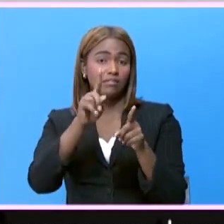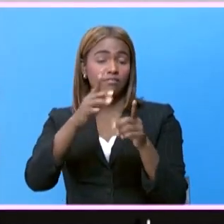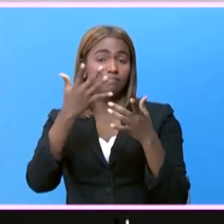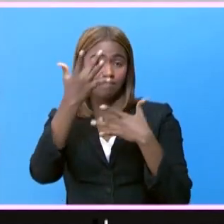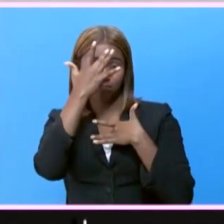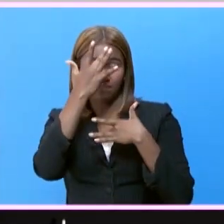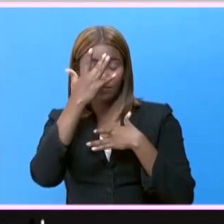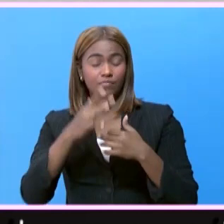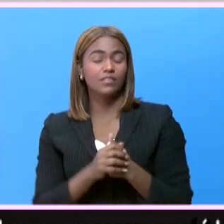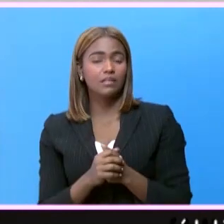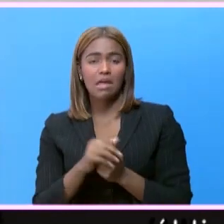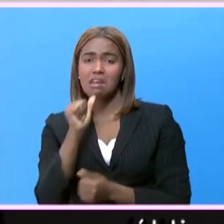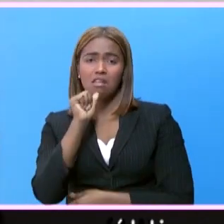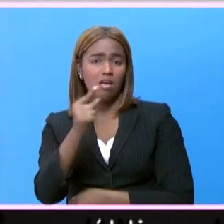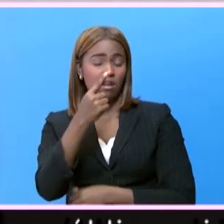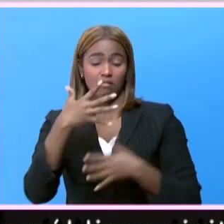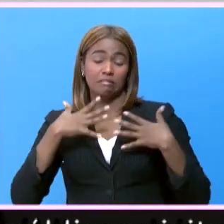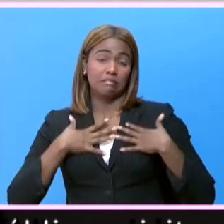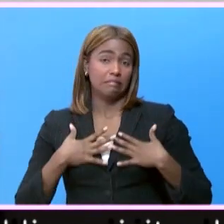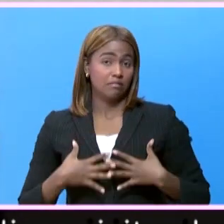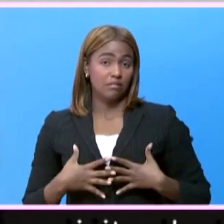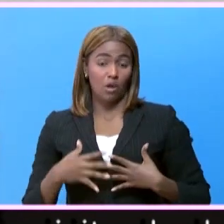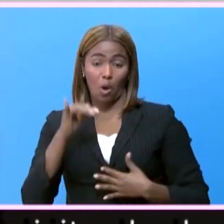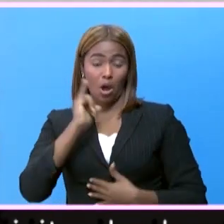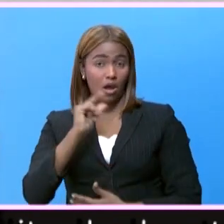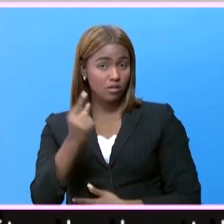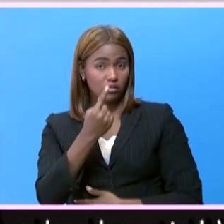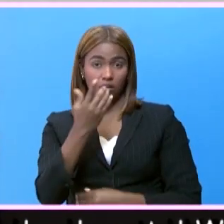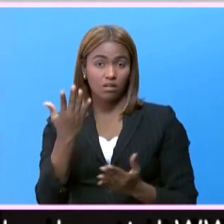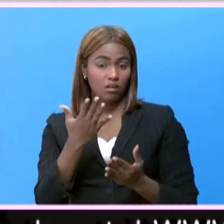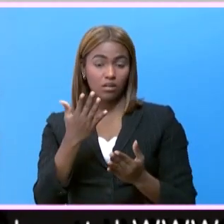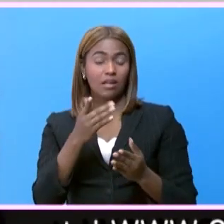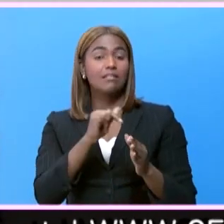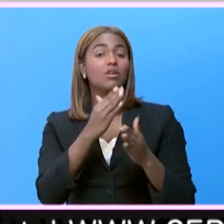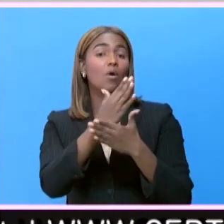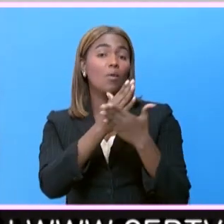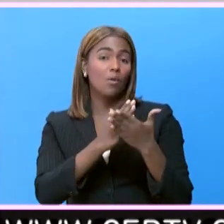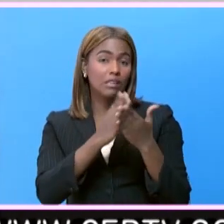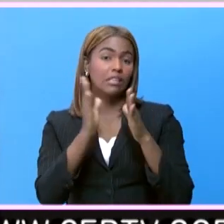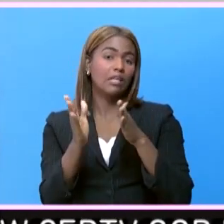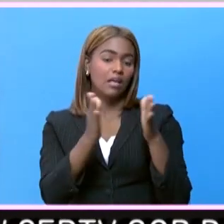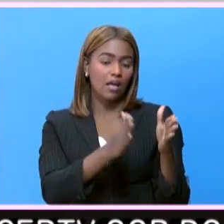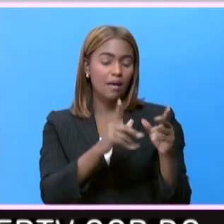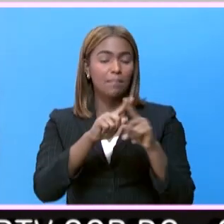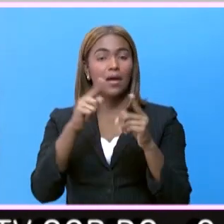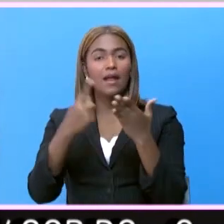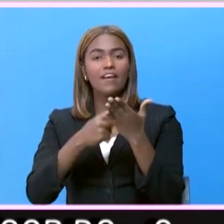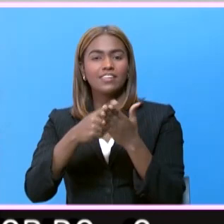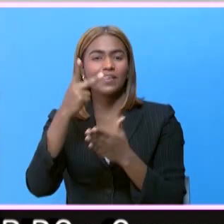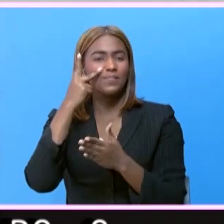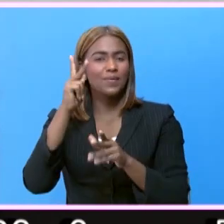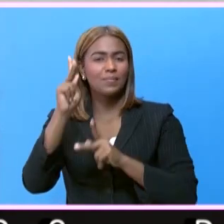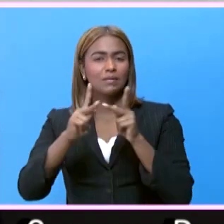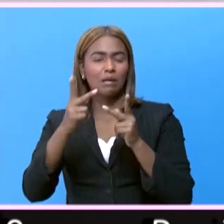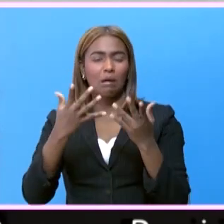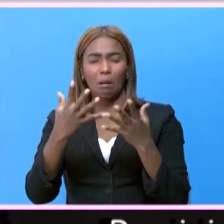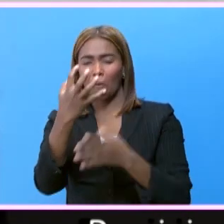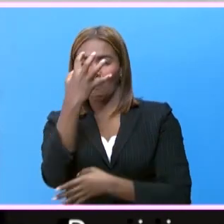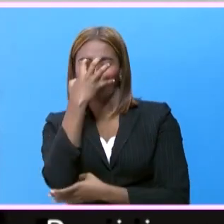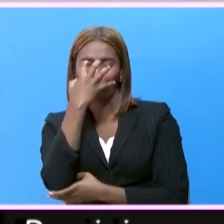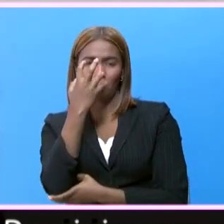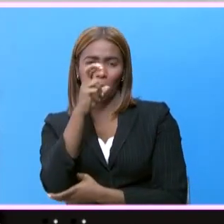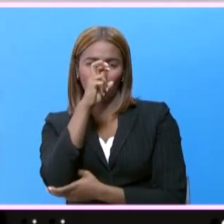No solamente es tristeza, no se queda ahí, es una parte. A veces vemos una persona que está malhumorada,